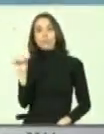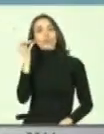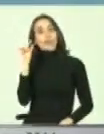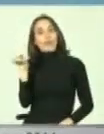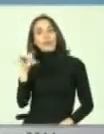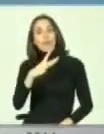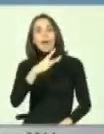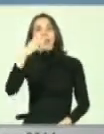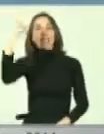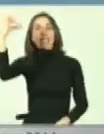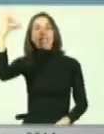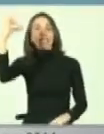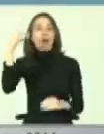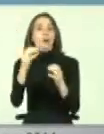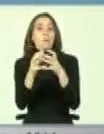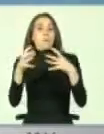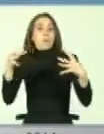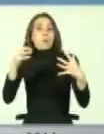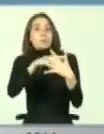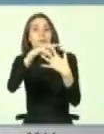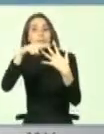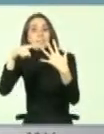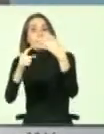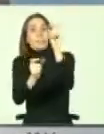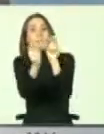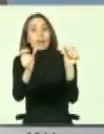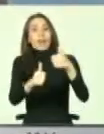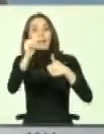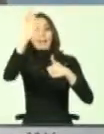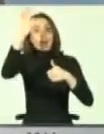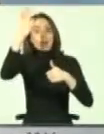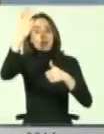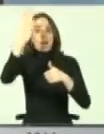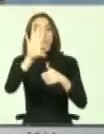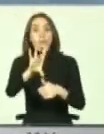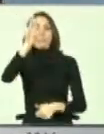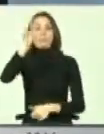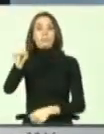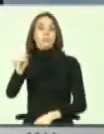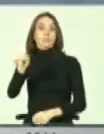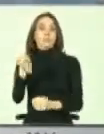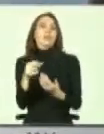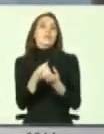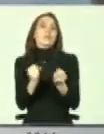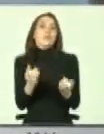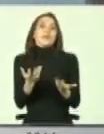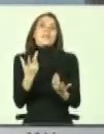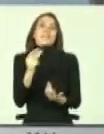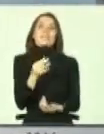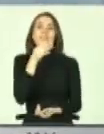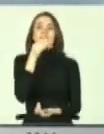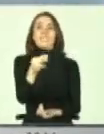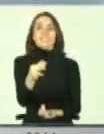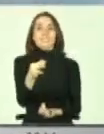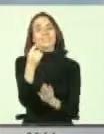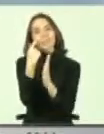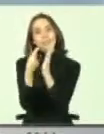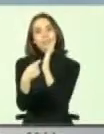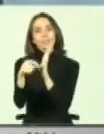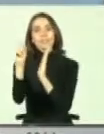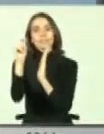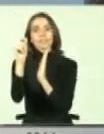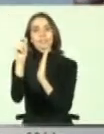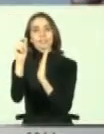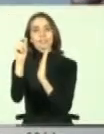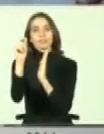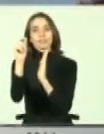elegido entre las muchas posibilidades o candidaturas, y por eso no podía dejar de mencionar el reconocimiento